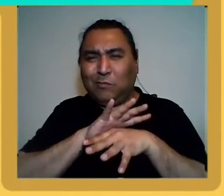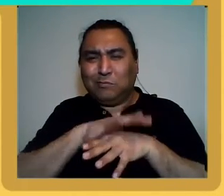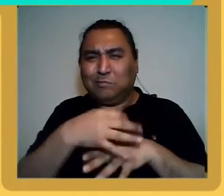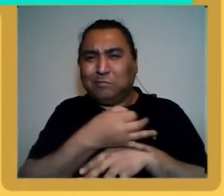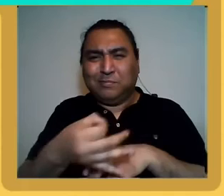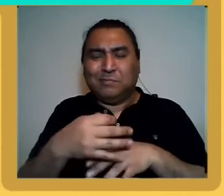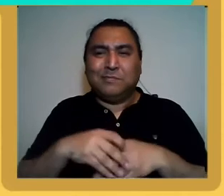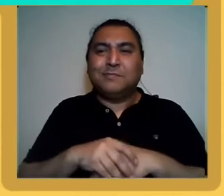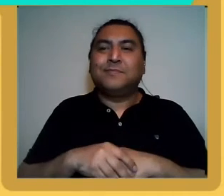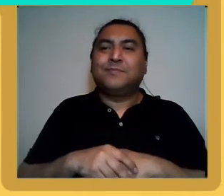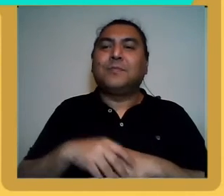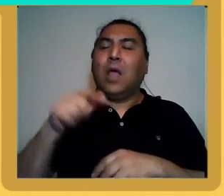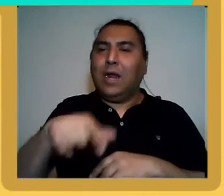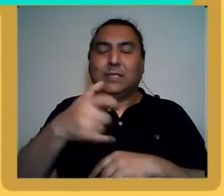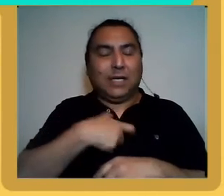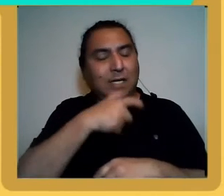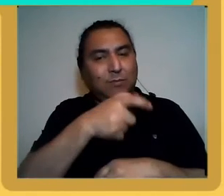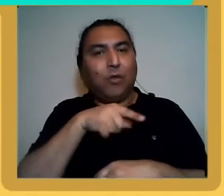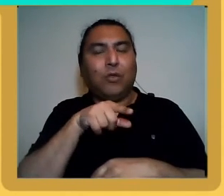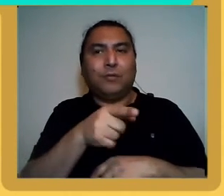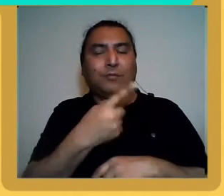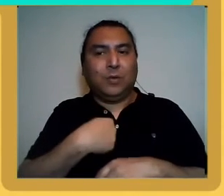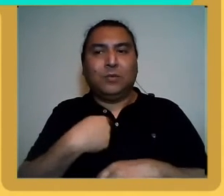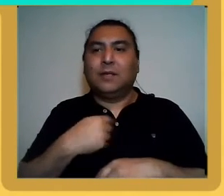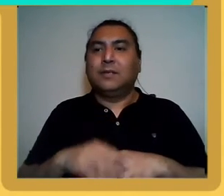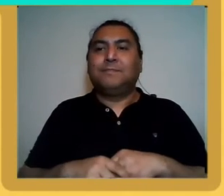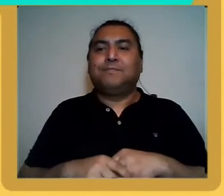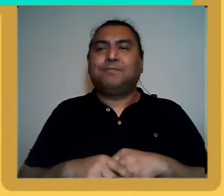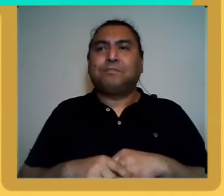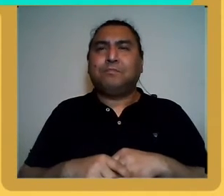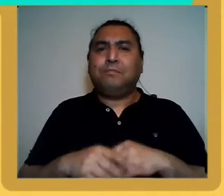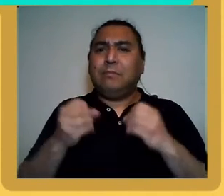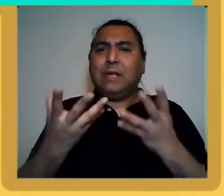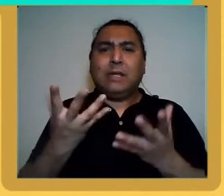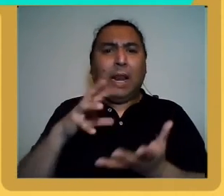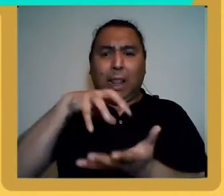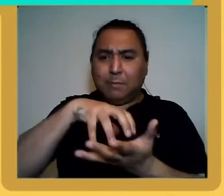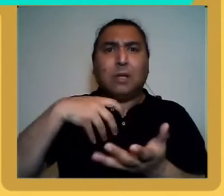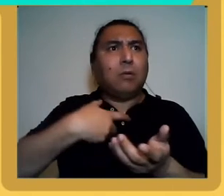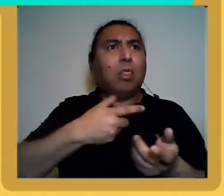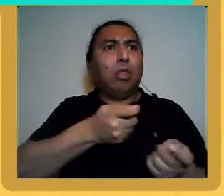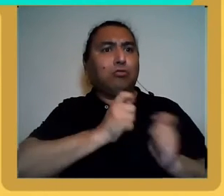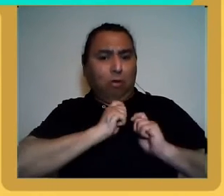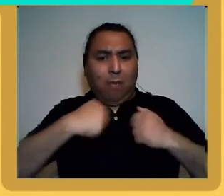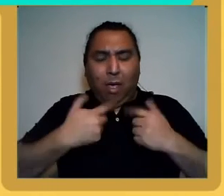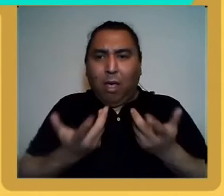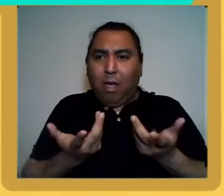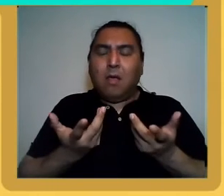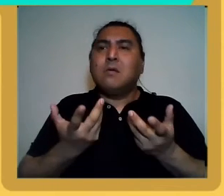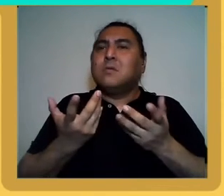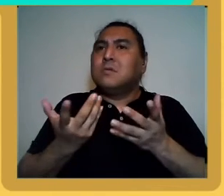tu pregunta. ¿Cómo estaba la empresa cuando me tocó tomar el timón? Bueno, yo ya tenía una